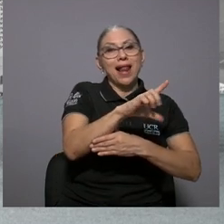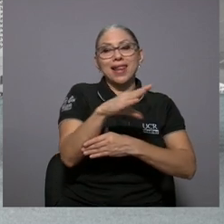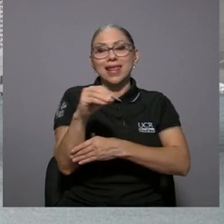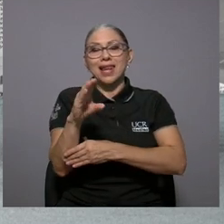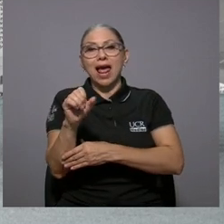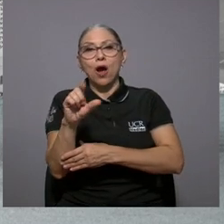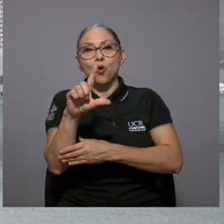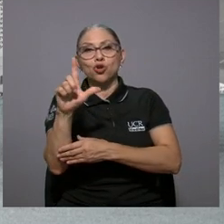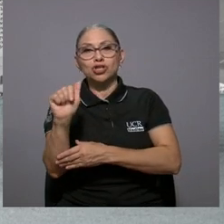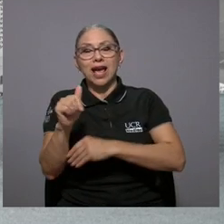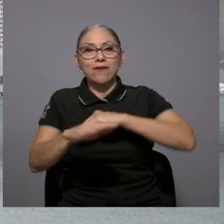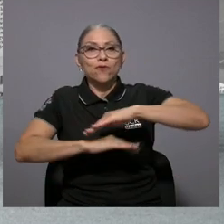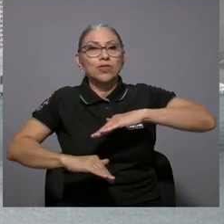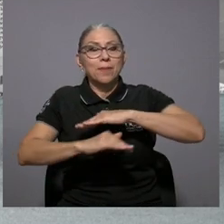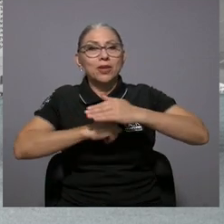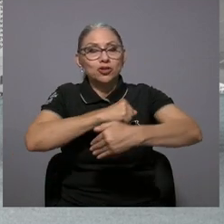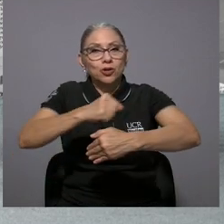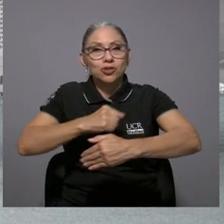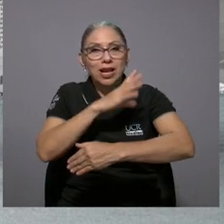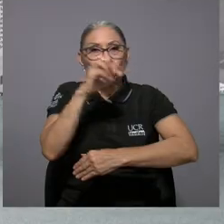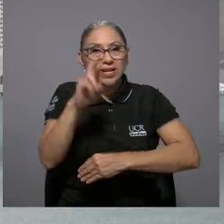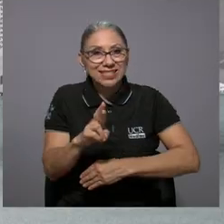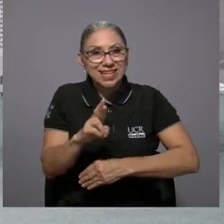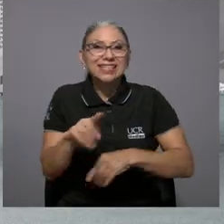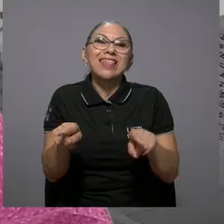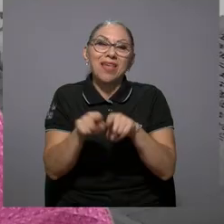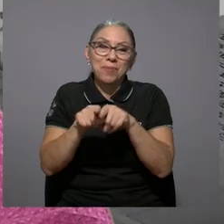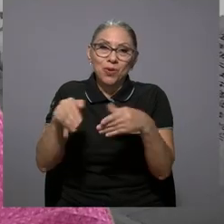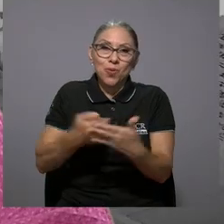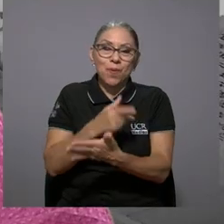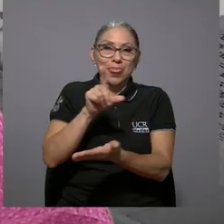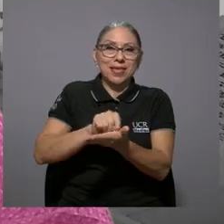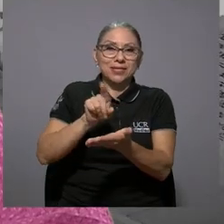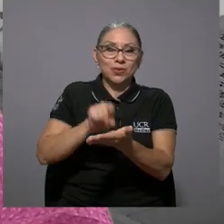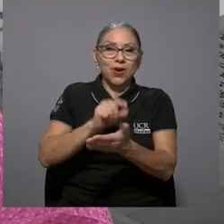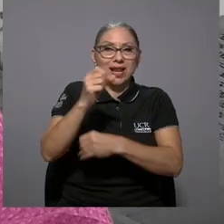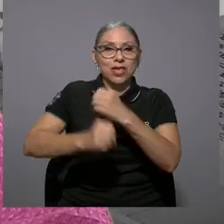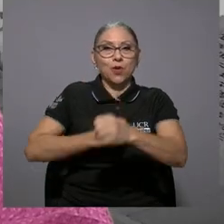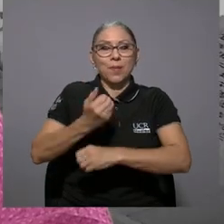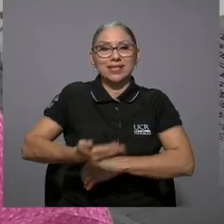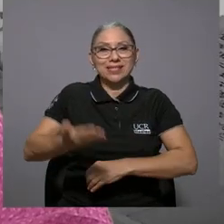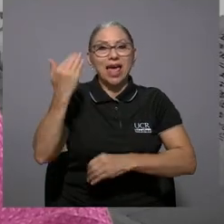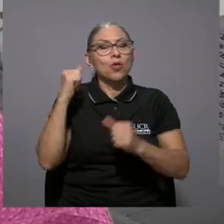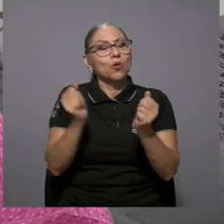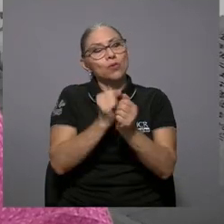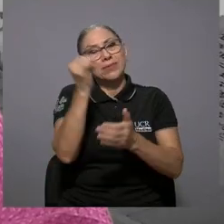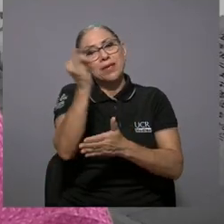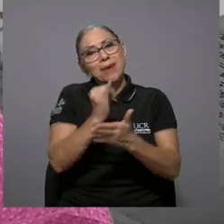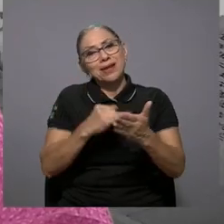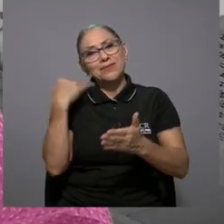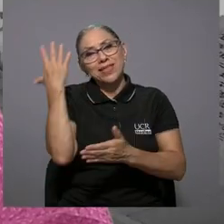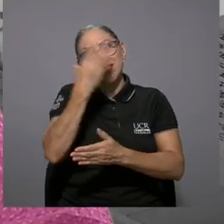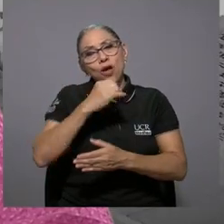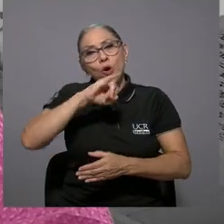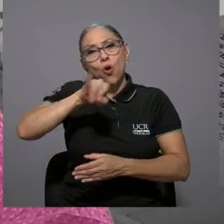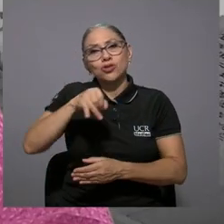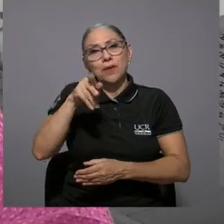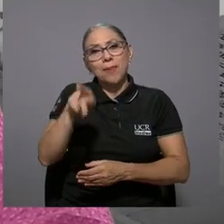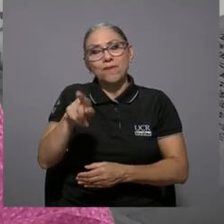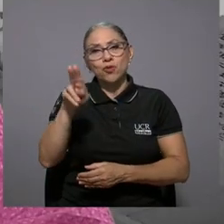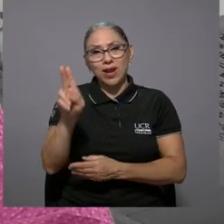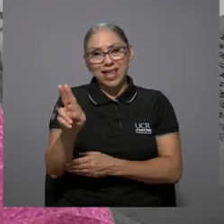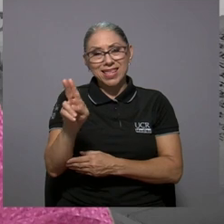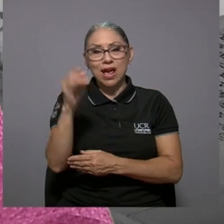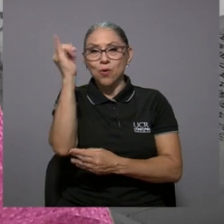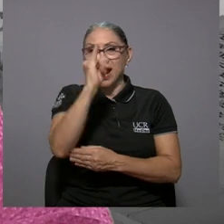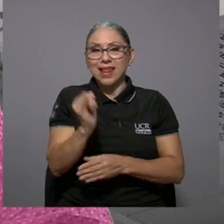comal y la olla fundamentos de cocina costarricense que igualmente se reeditó el año pasado con